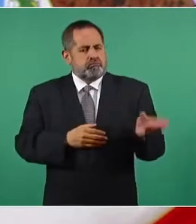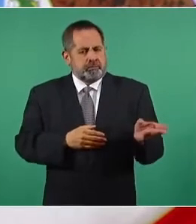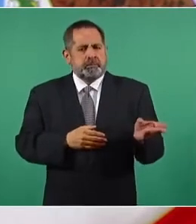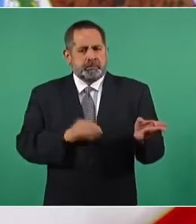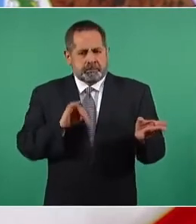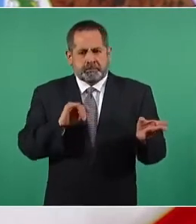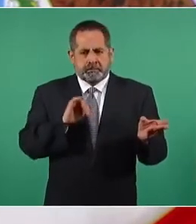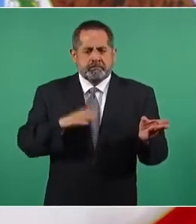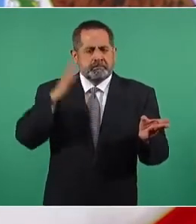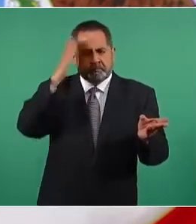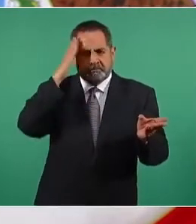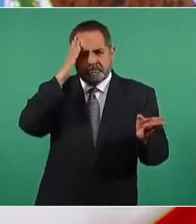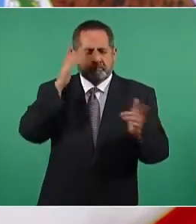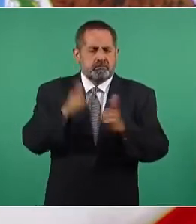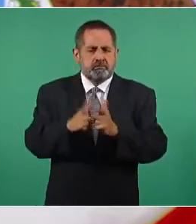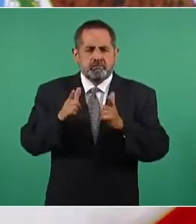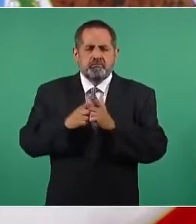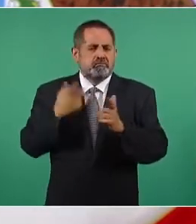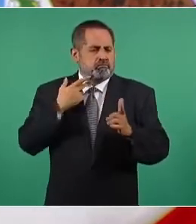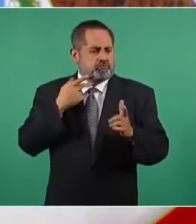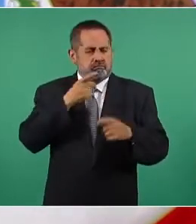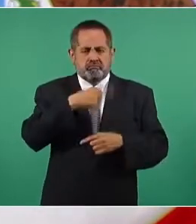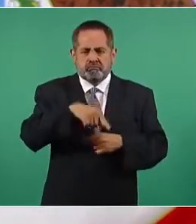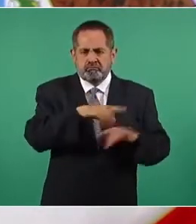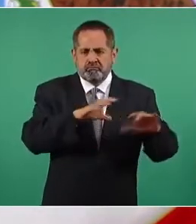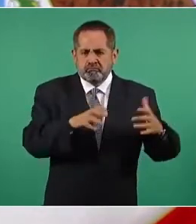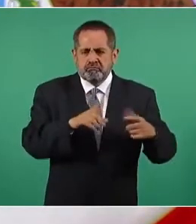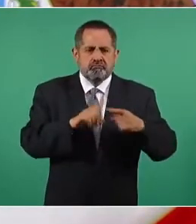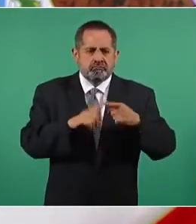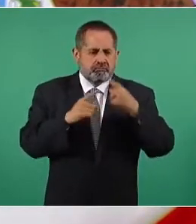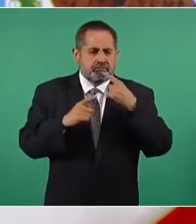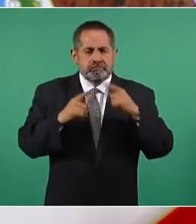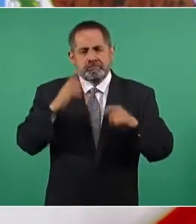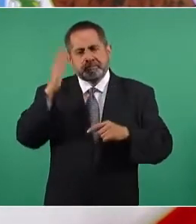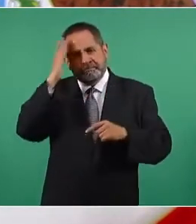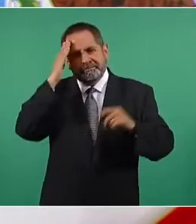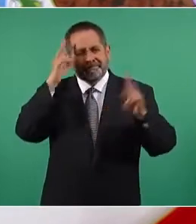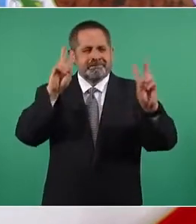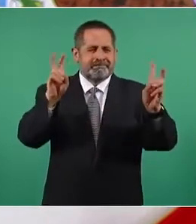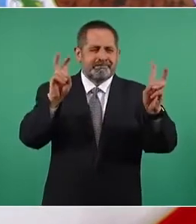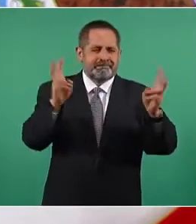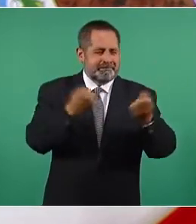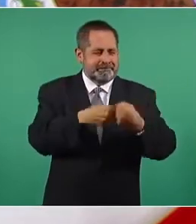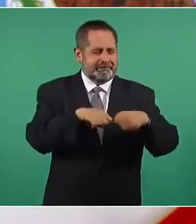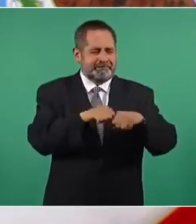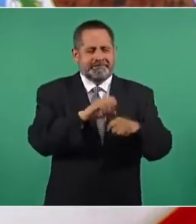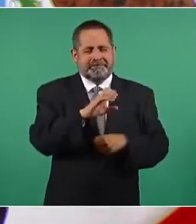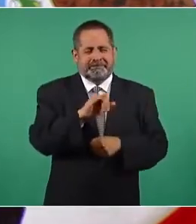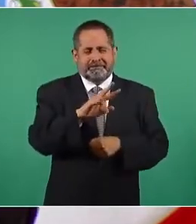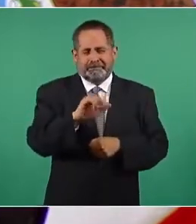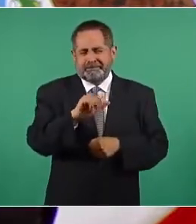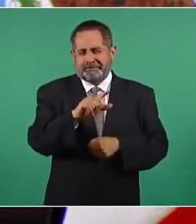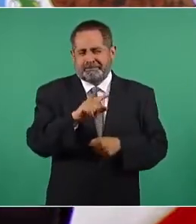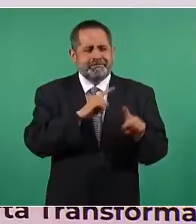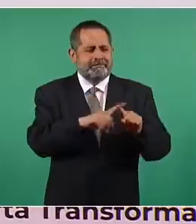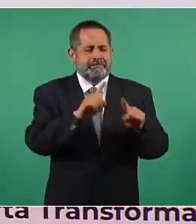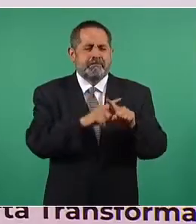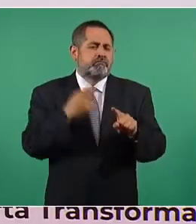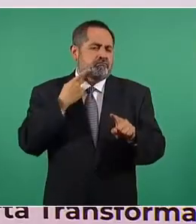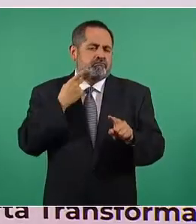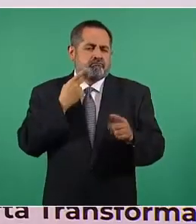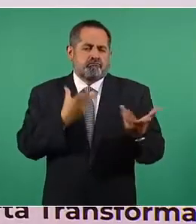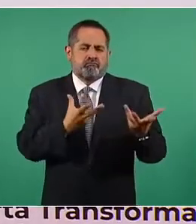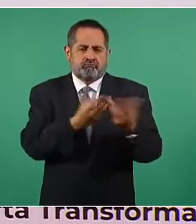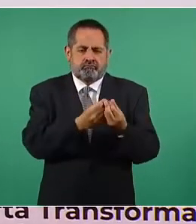líderes partidistas, dirigentes de la llamada sociedad civil y políticos